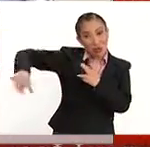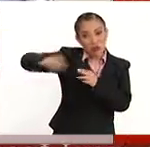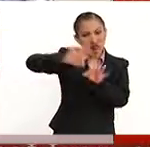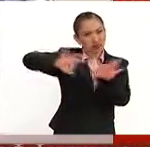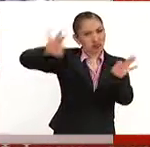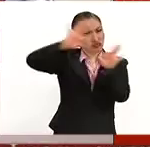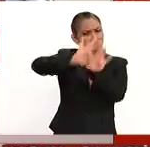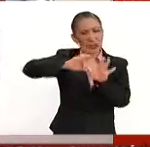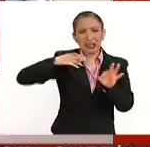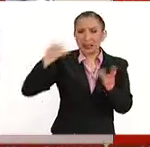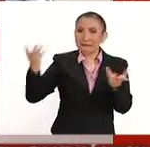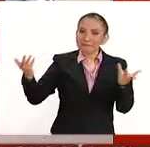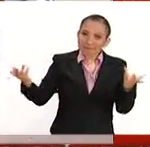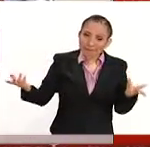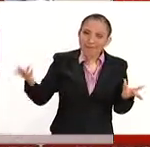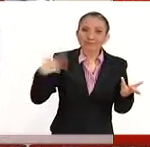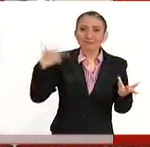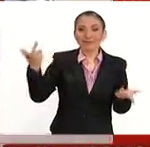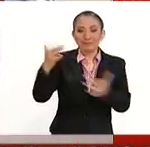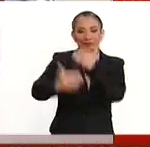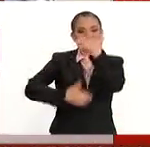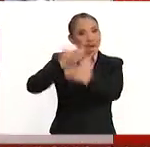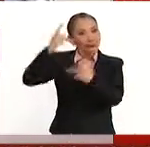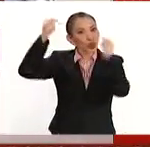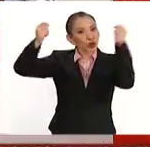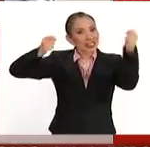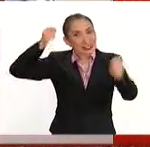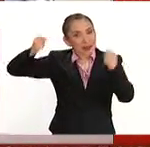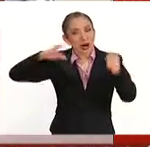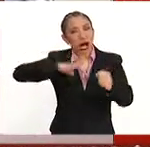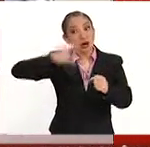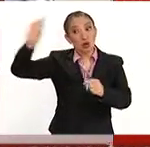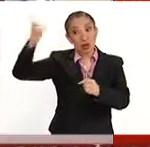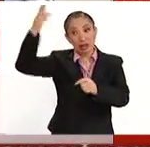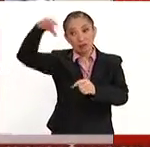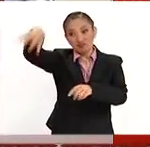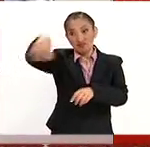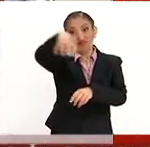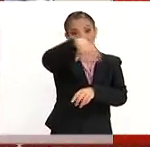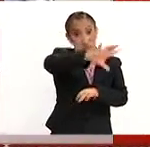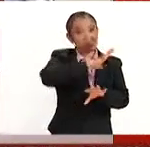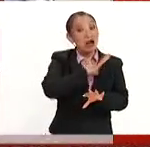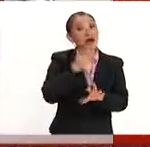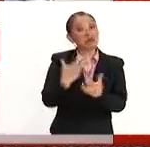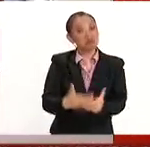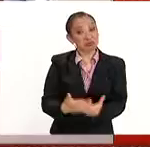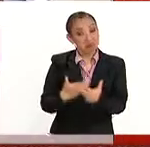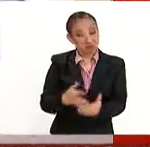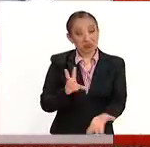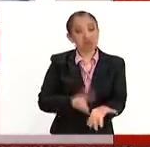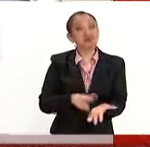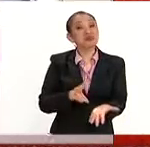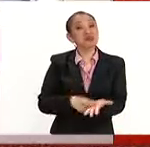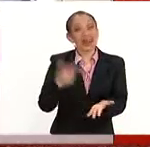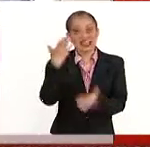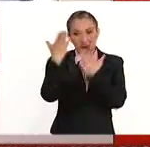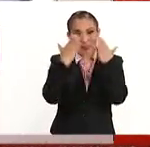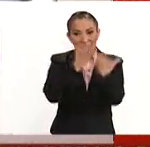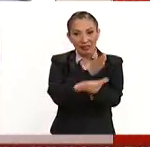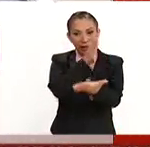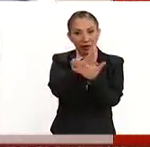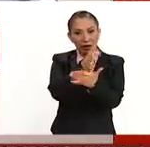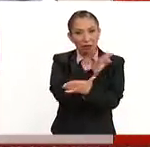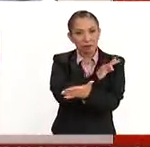importantes en el desarrollo turístico, pues se encuentra en universidades de este aspecto, lo cual obviamente genera que estudiantes